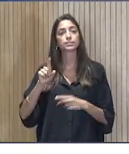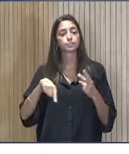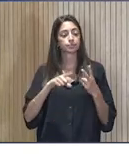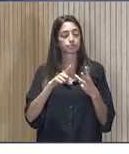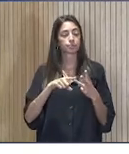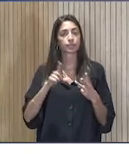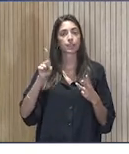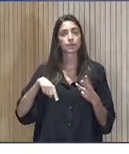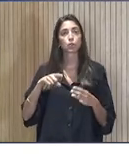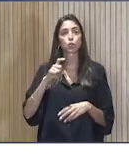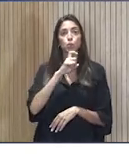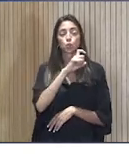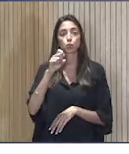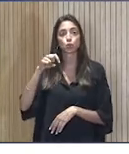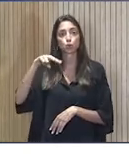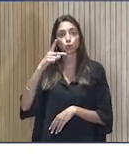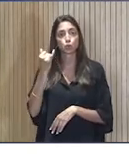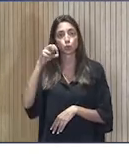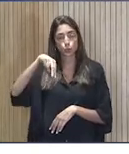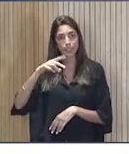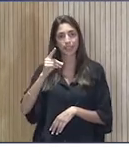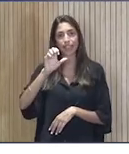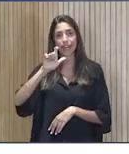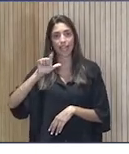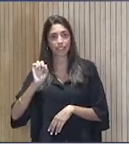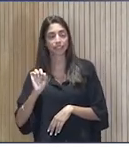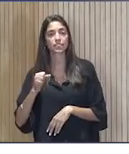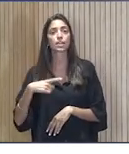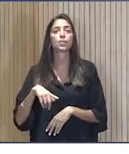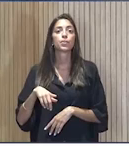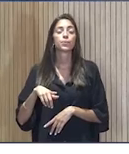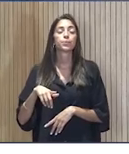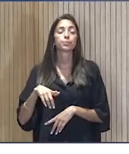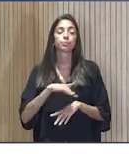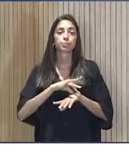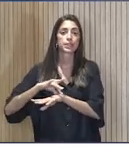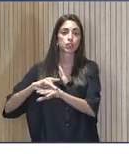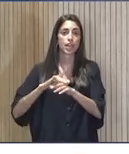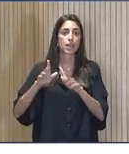Jum de Lás. Fundador y presidente de Mensajeros de la Paz, el padre Ángel García.